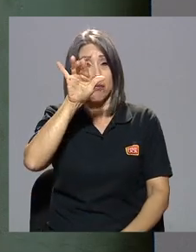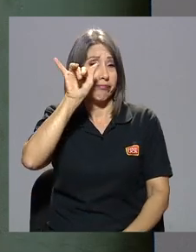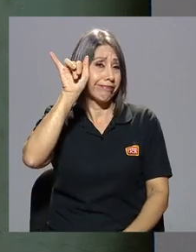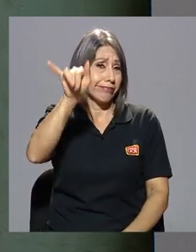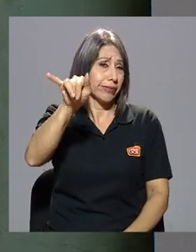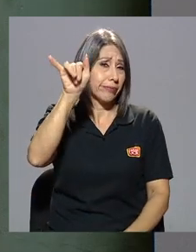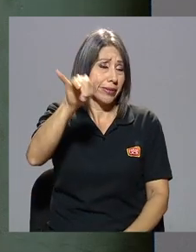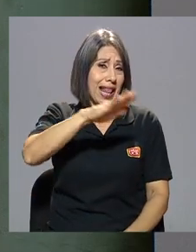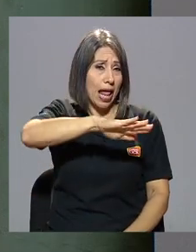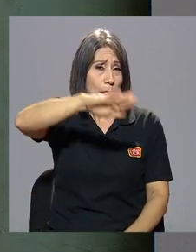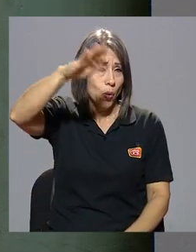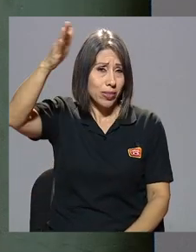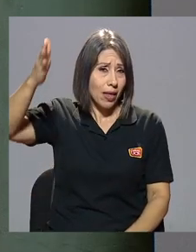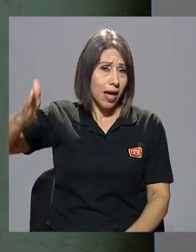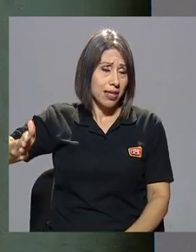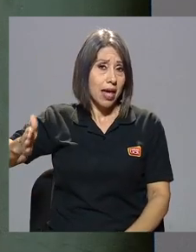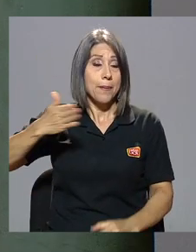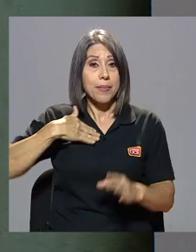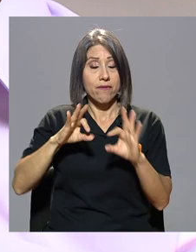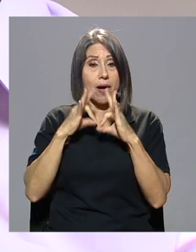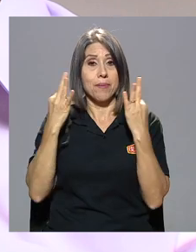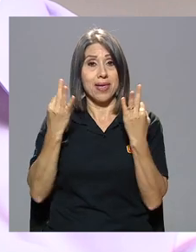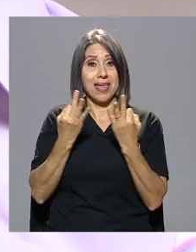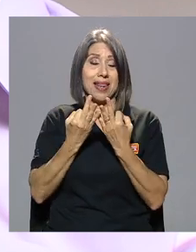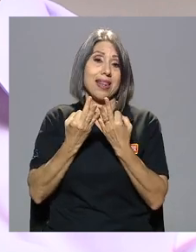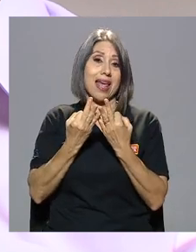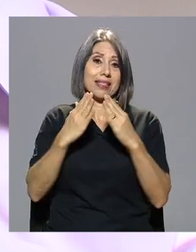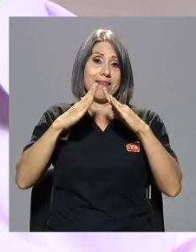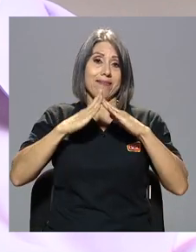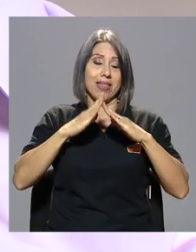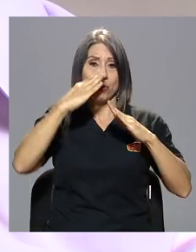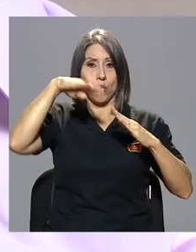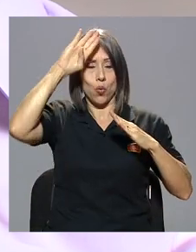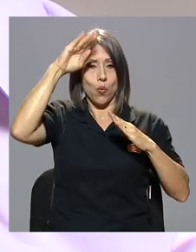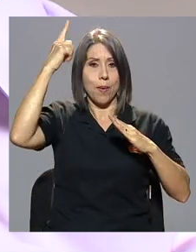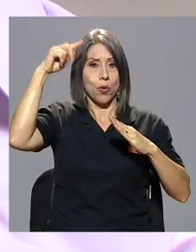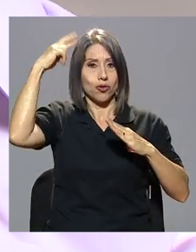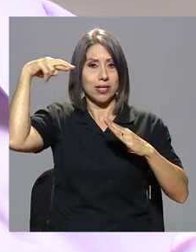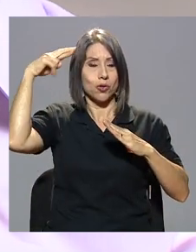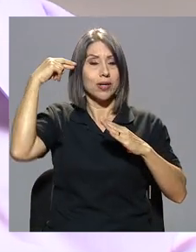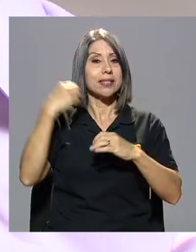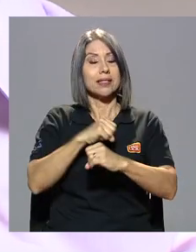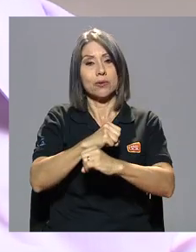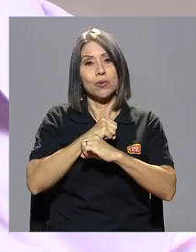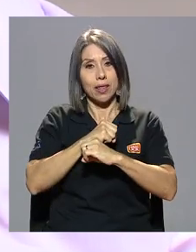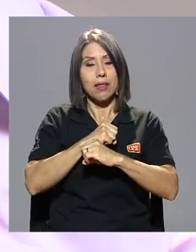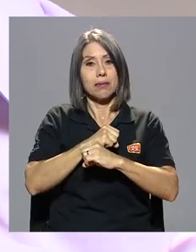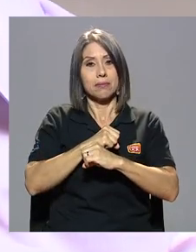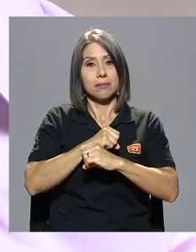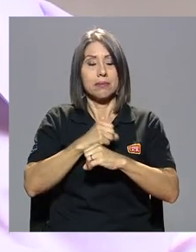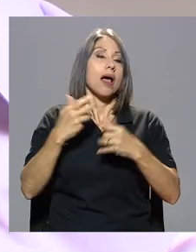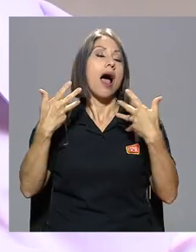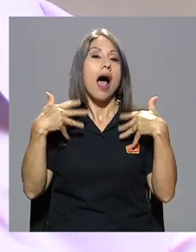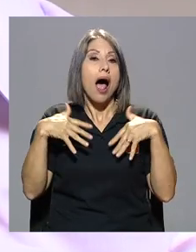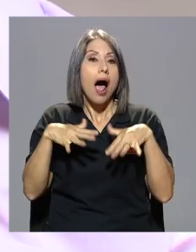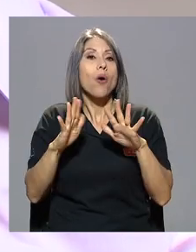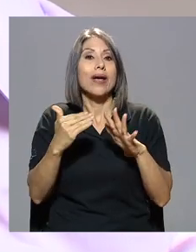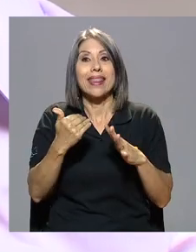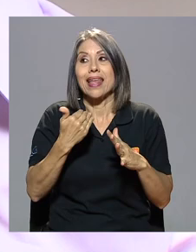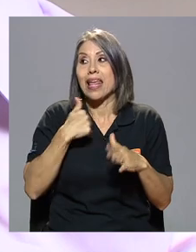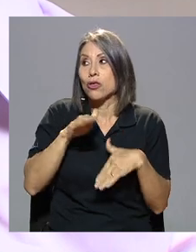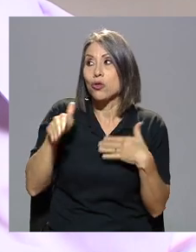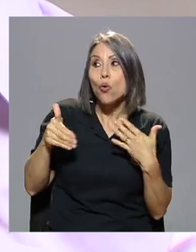montaña se puede decir y mi mi familia estaba viviendo en Cuba por razones de seguridad aunque